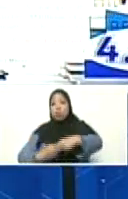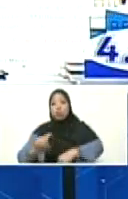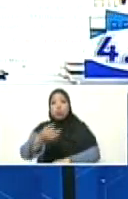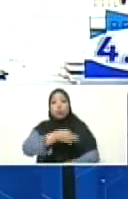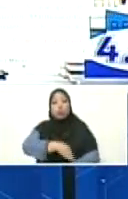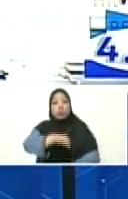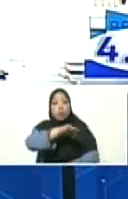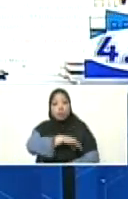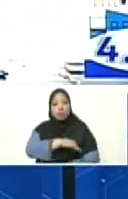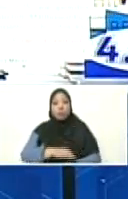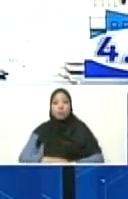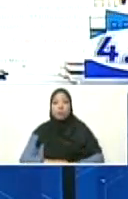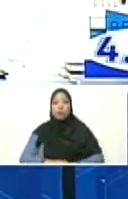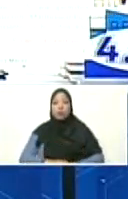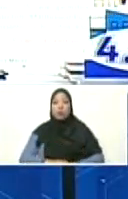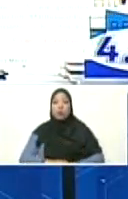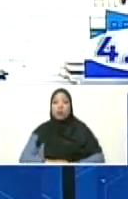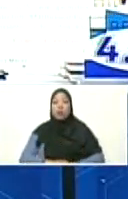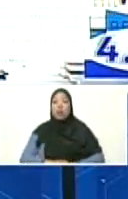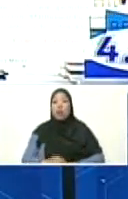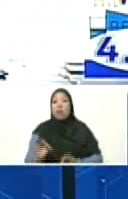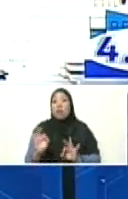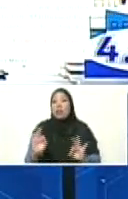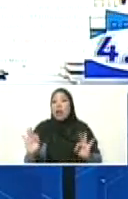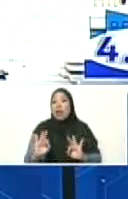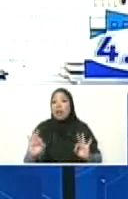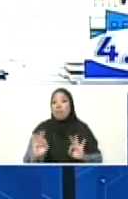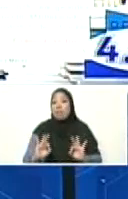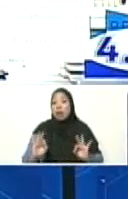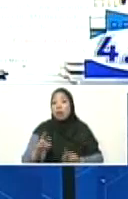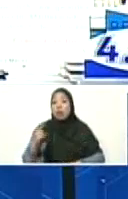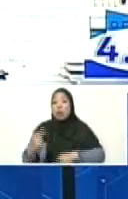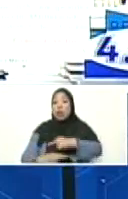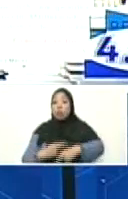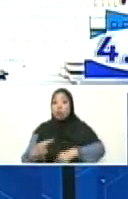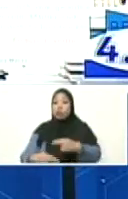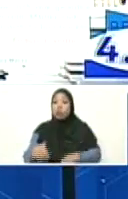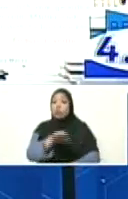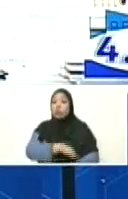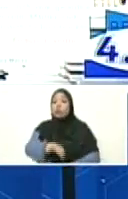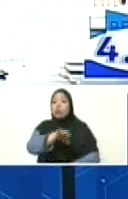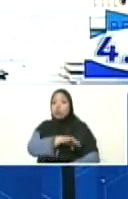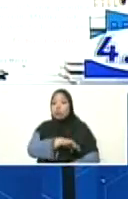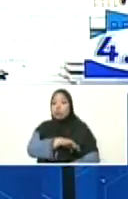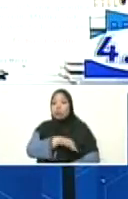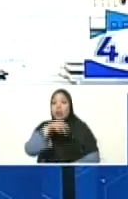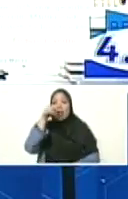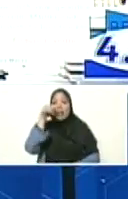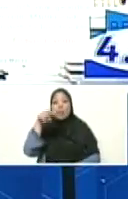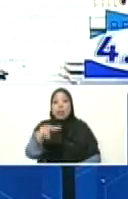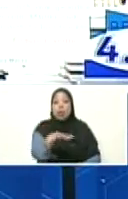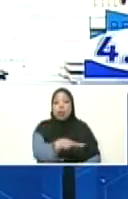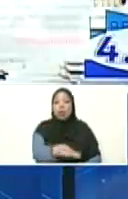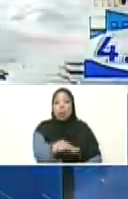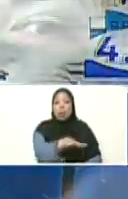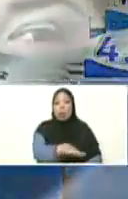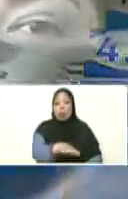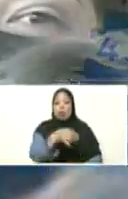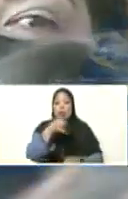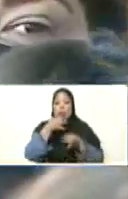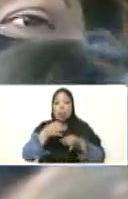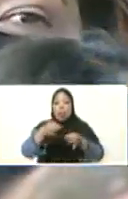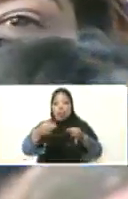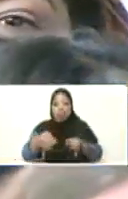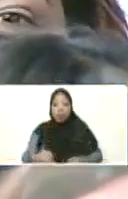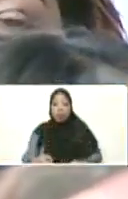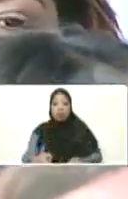Solo y únicamente es posible en una revolución del pueblo, de verdad. Que tenga